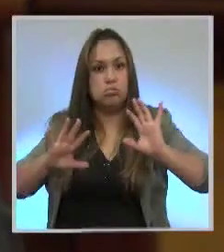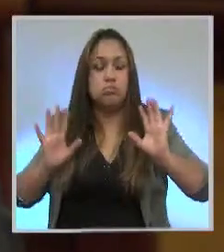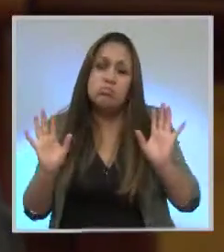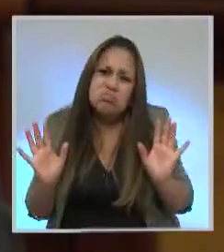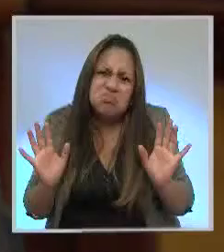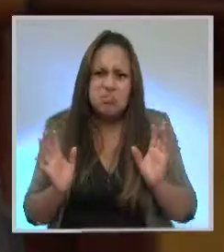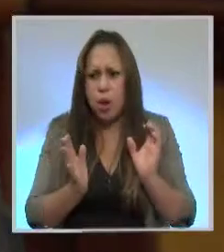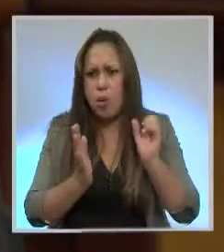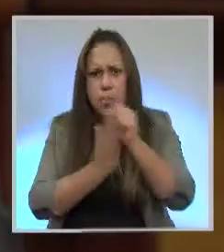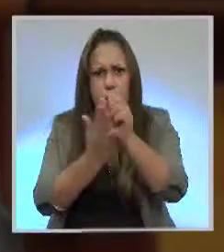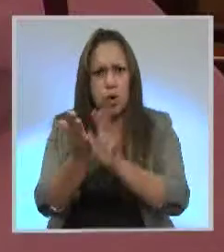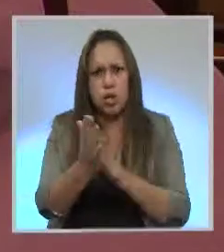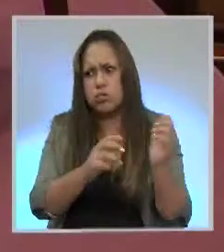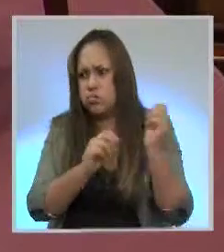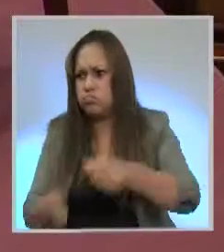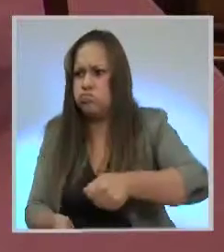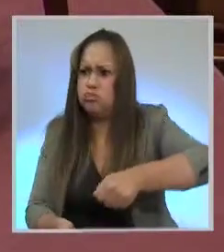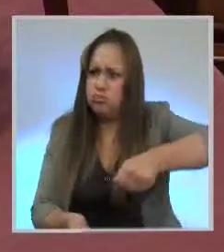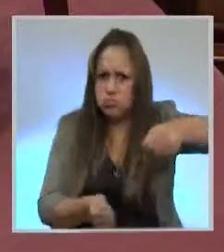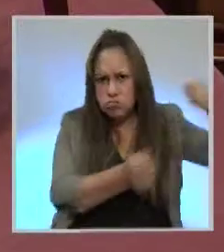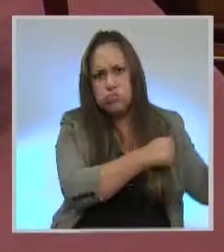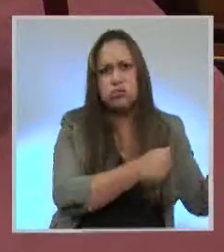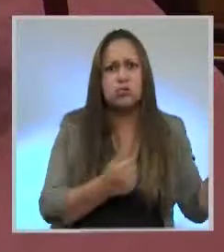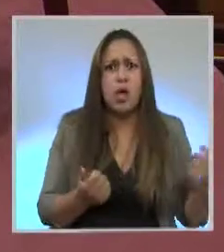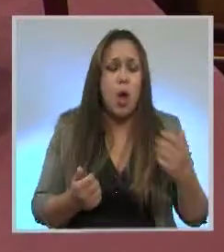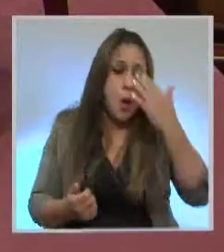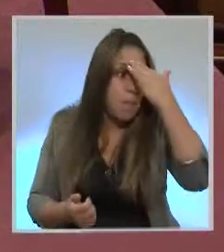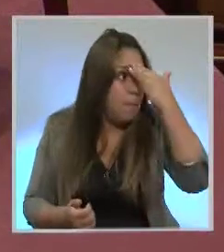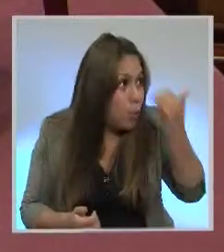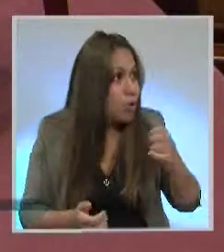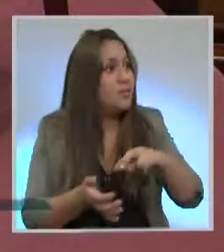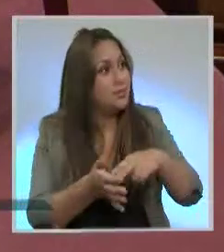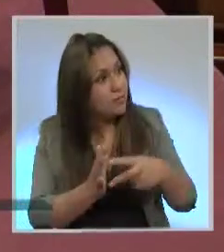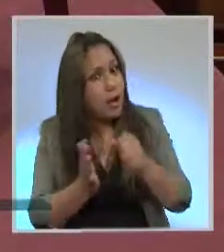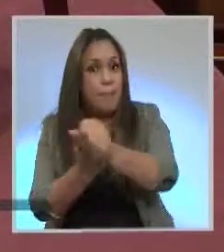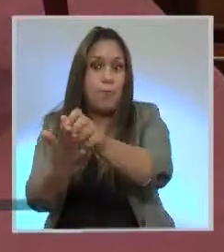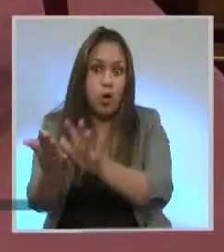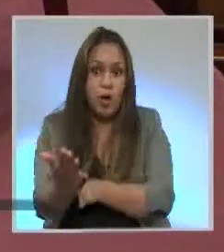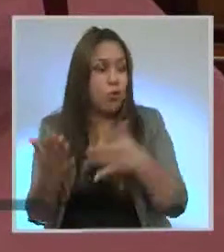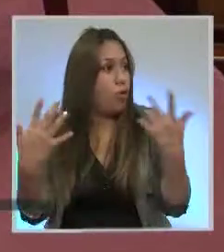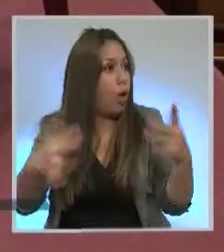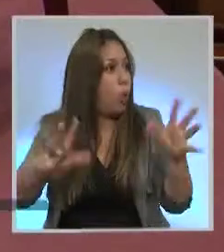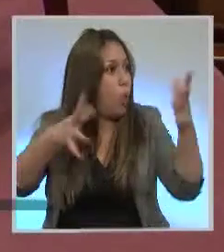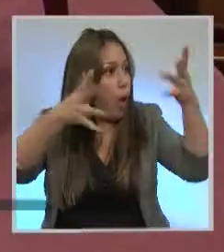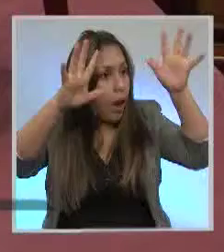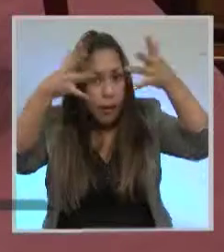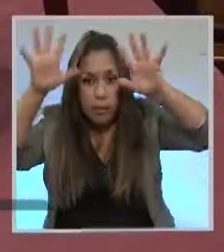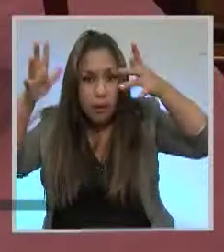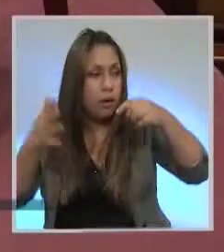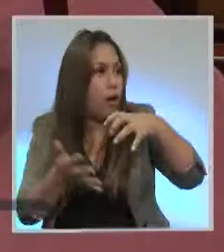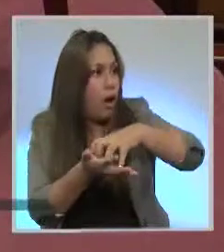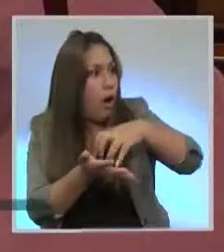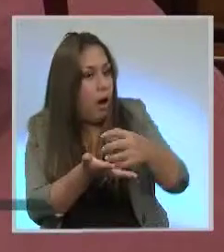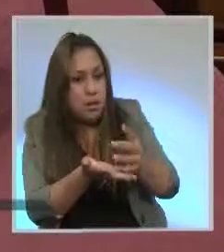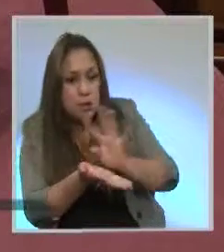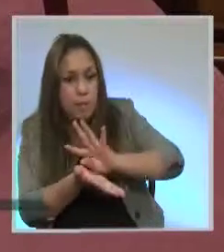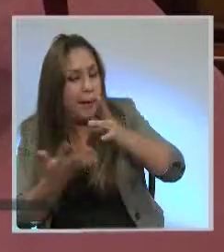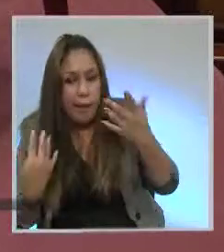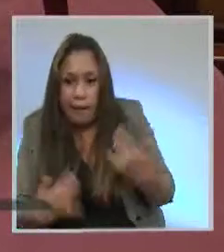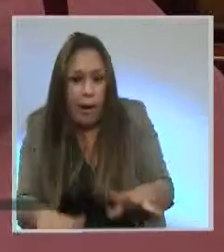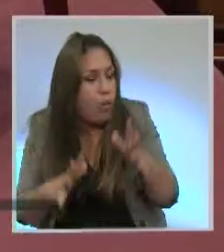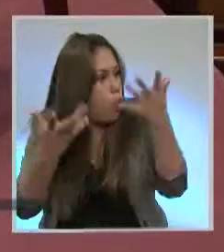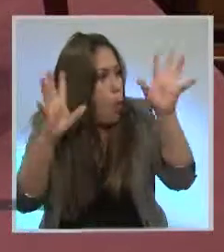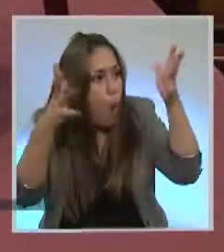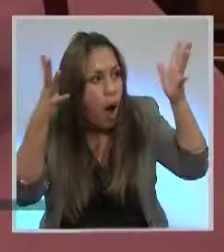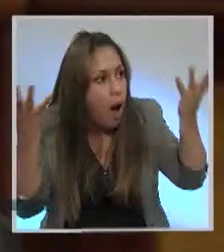seguir tramitándolo, porque ya no existe el proyecto. Una vez que ha sido retirado, quiere decir, y se ha dicho, que el proyecto ya no está en la Asamblea Nacional. Inhibirse no quiere decir